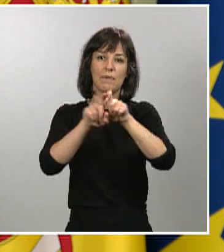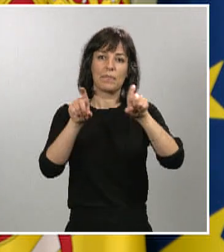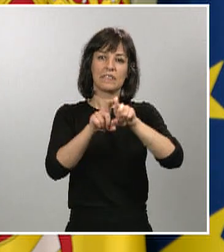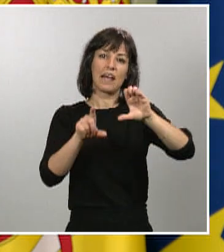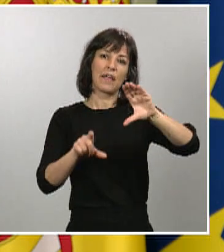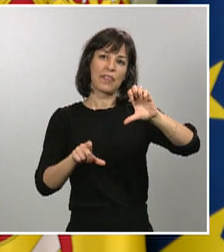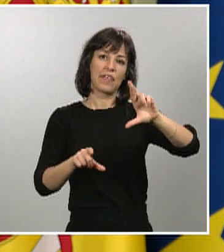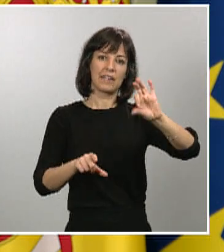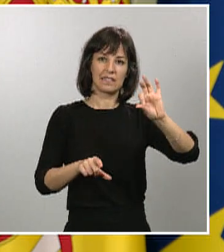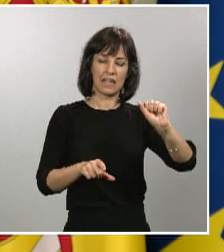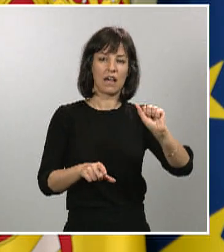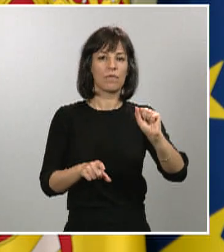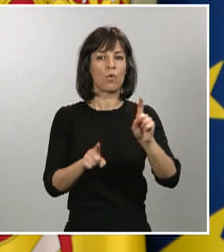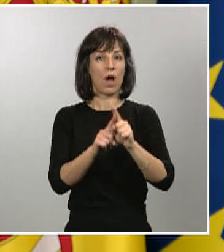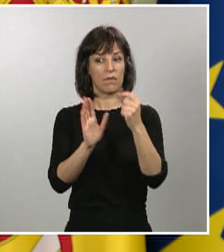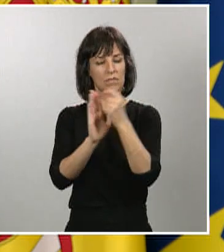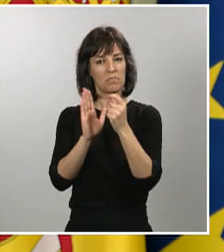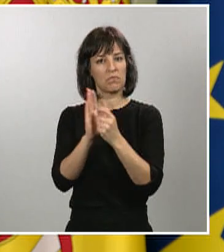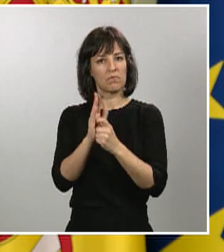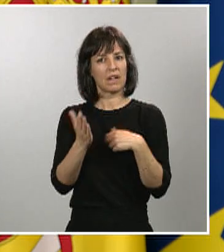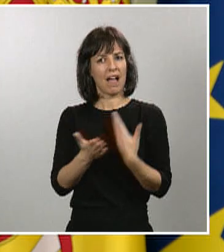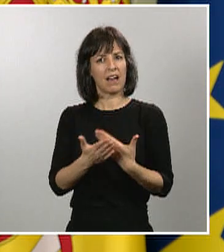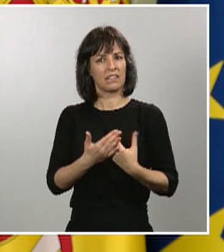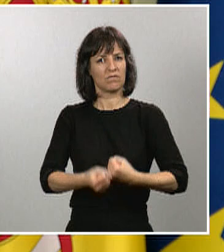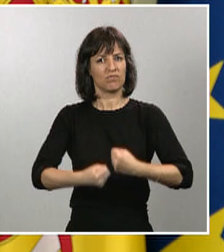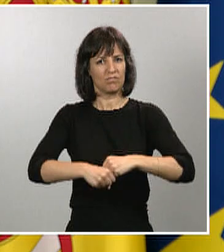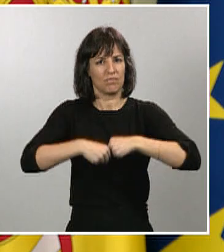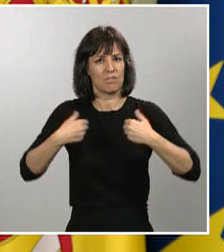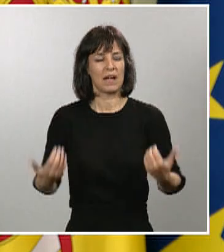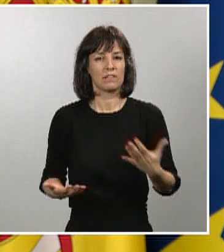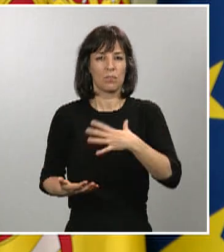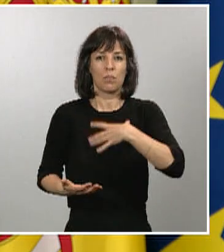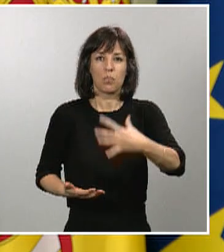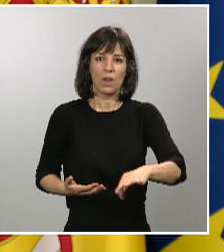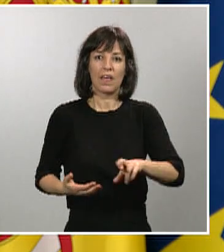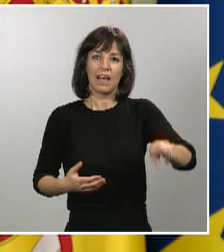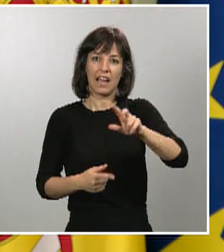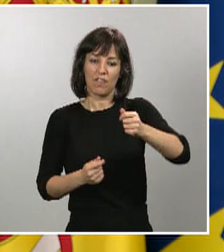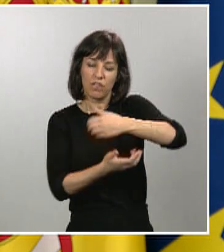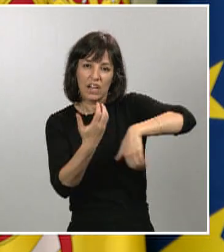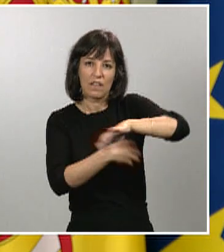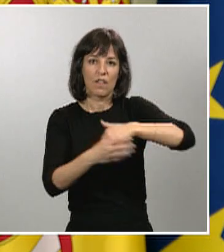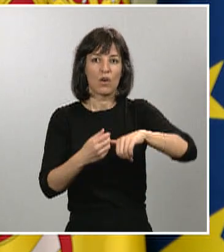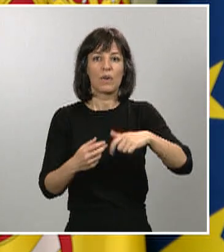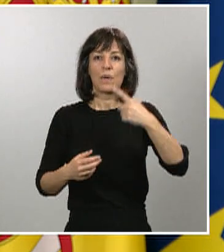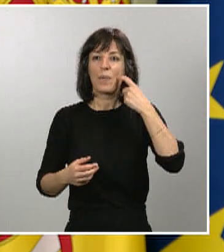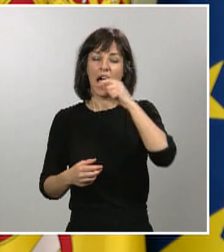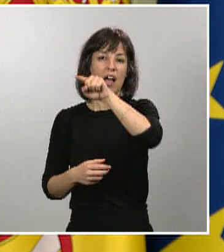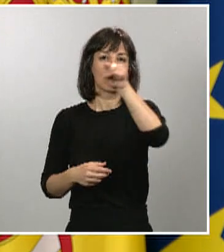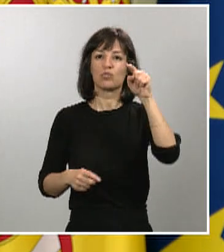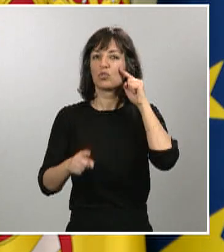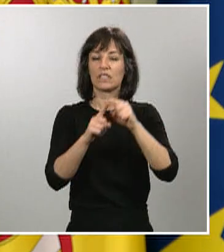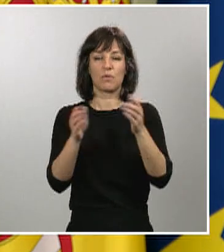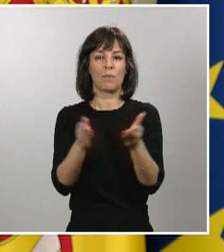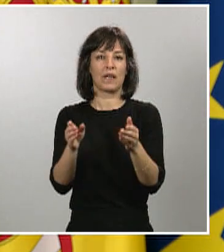garantías que va a permitir aumentar la capacidad de refinanciación de entidades financieras, como decía, para pymes y autónomos